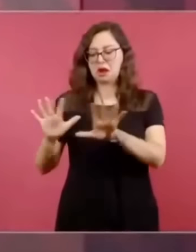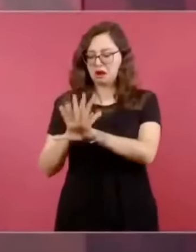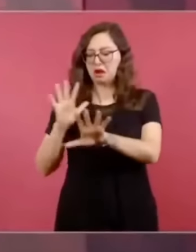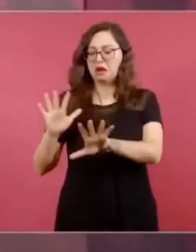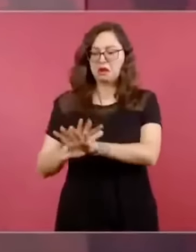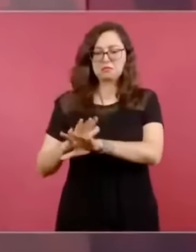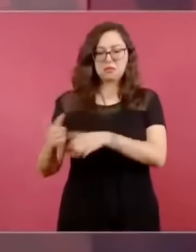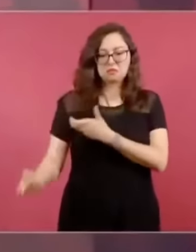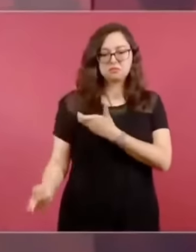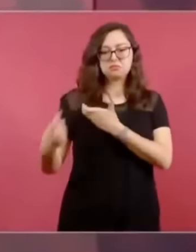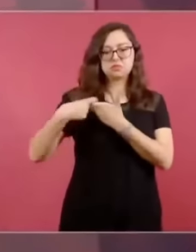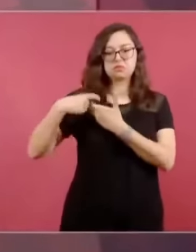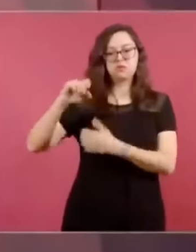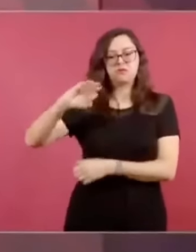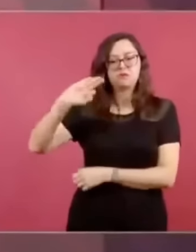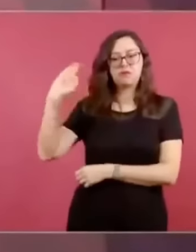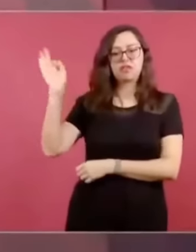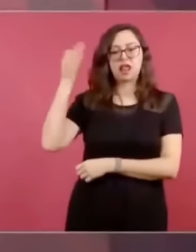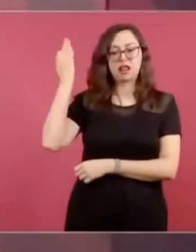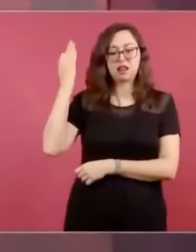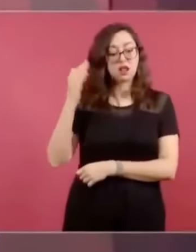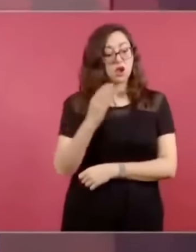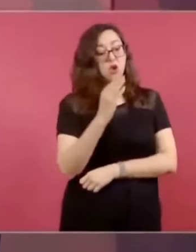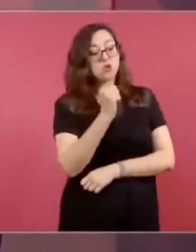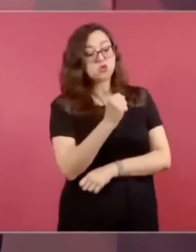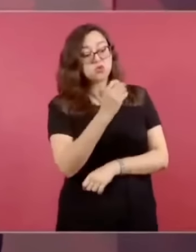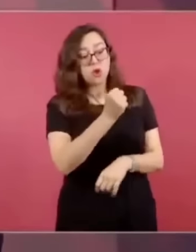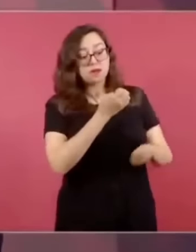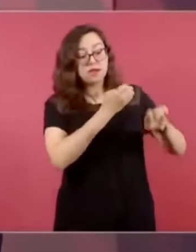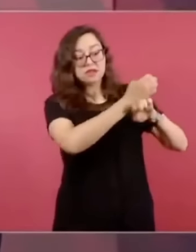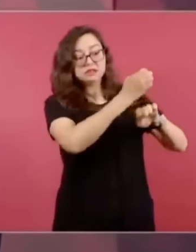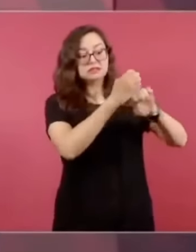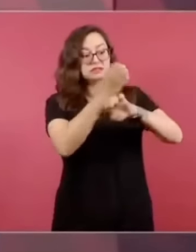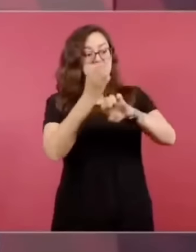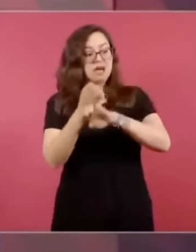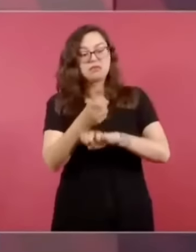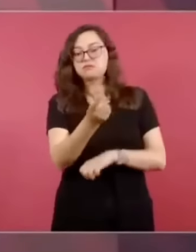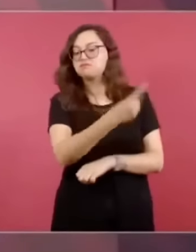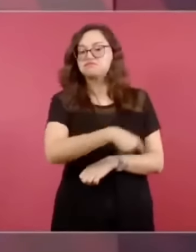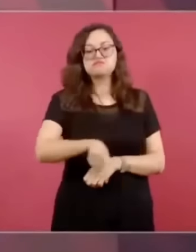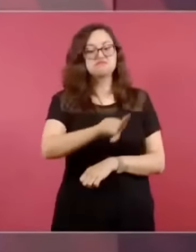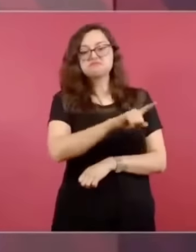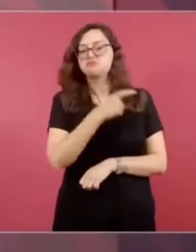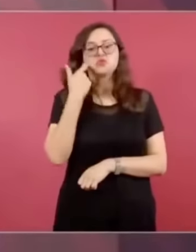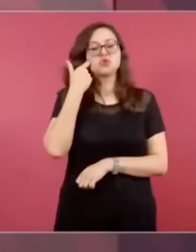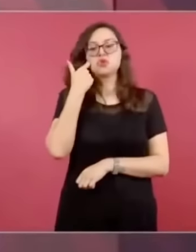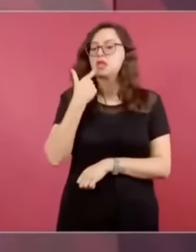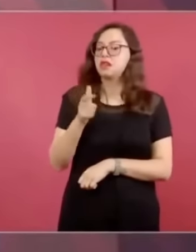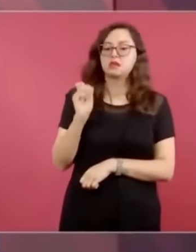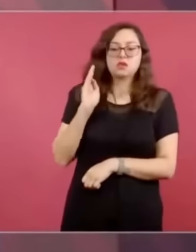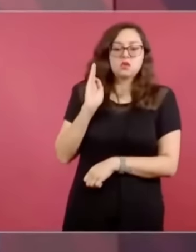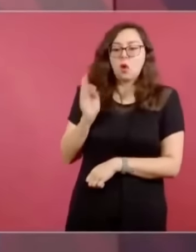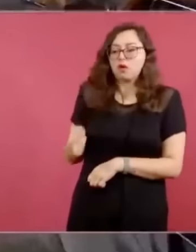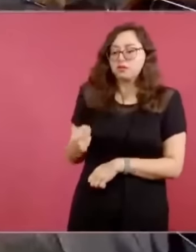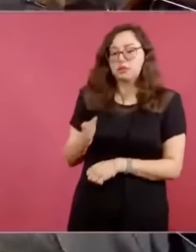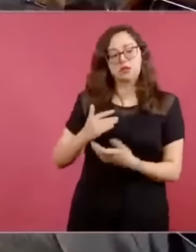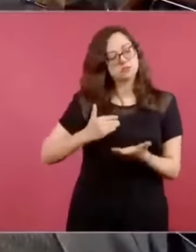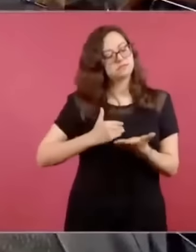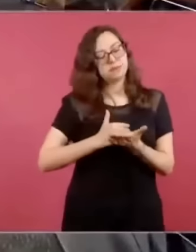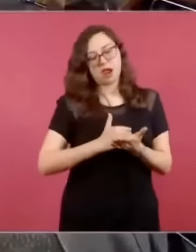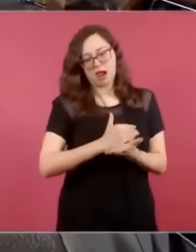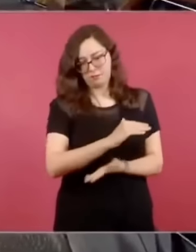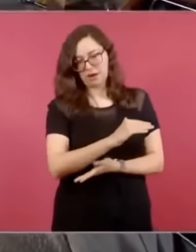nueve las no aceptaron, nueve